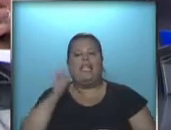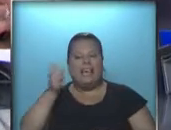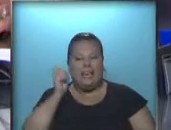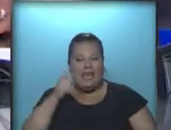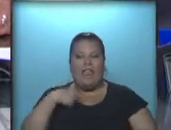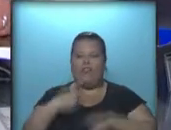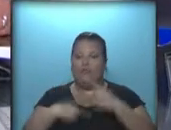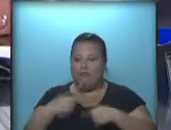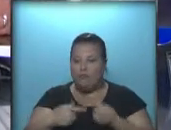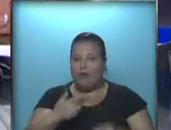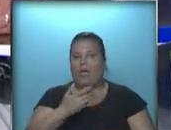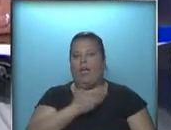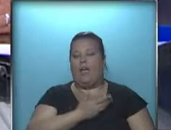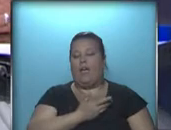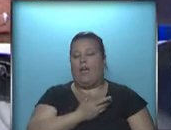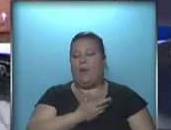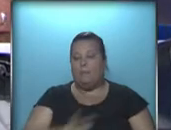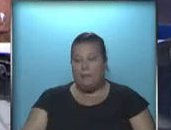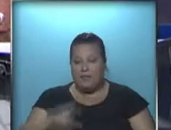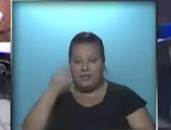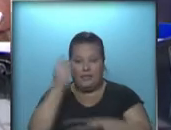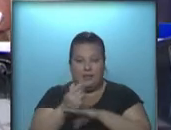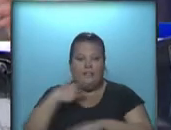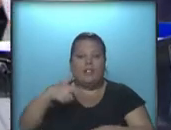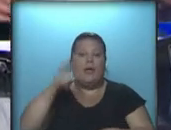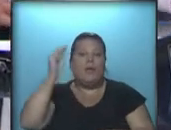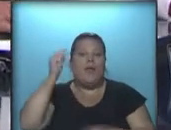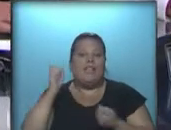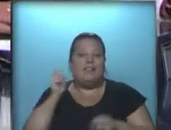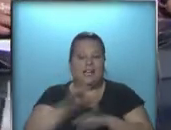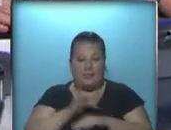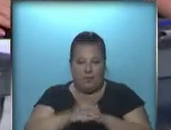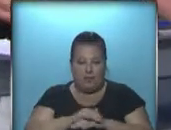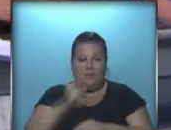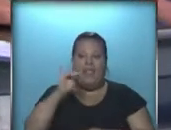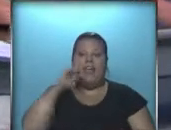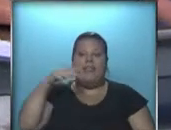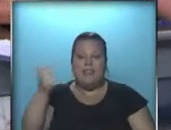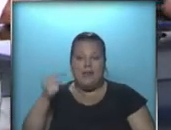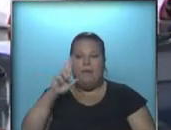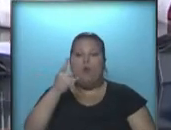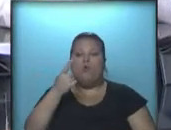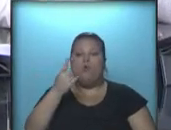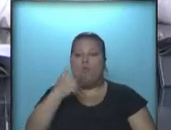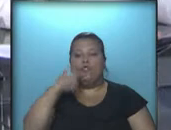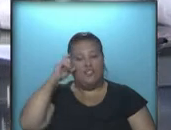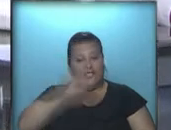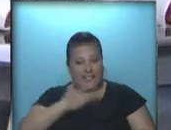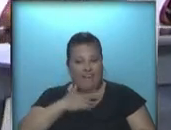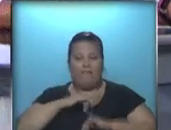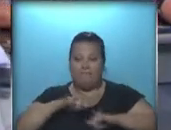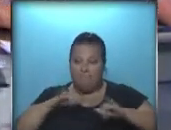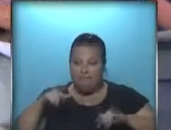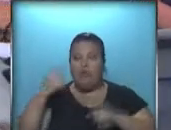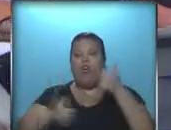continuará llevando a cabo el destino de este país. Dilma Rousseff, por supuesto, está en campaña,